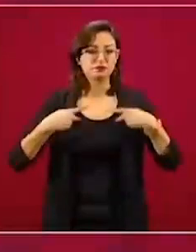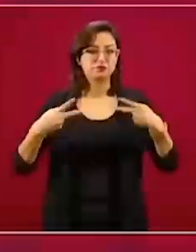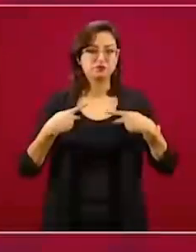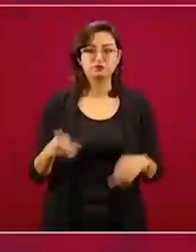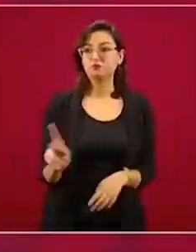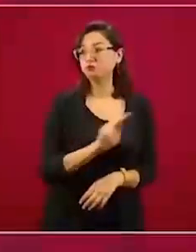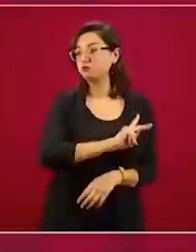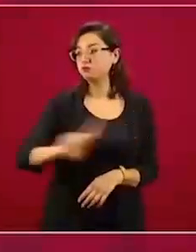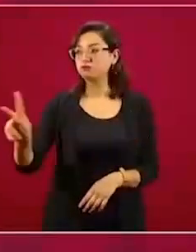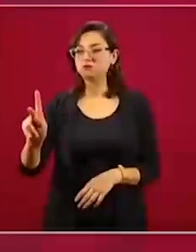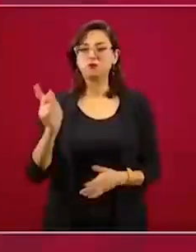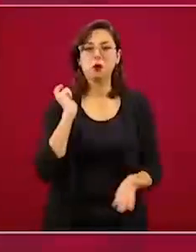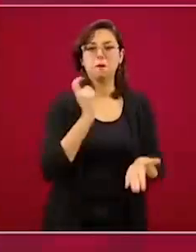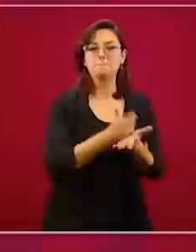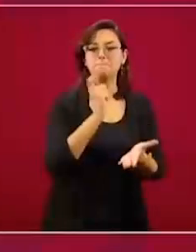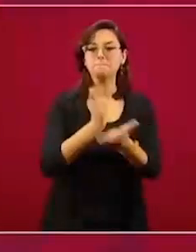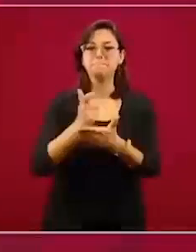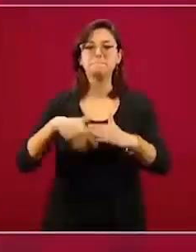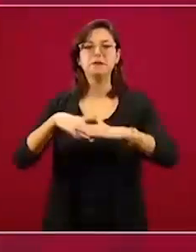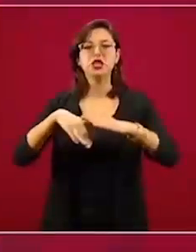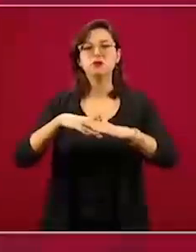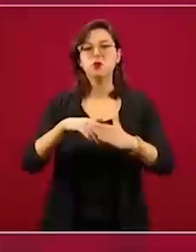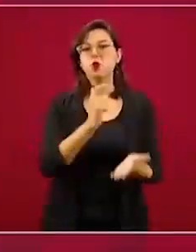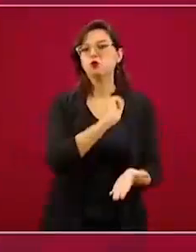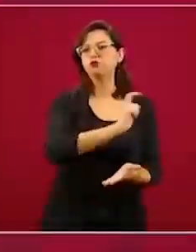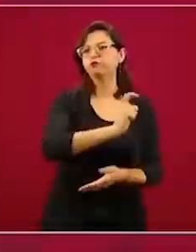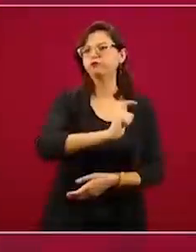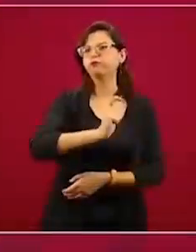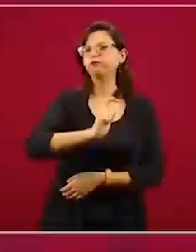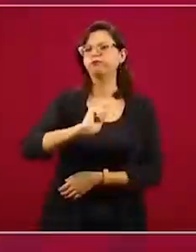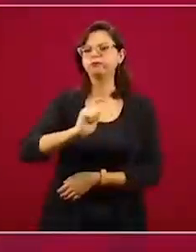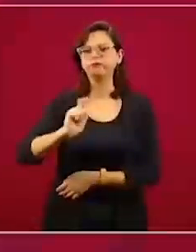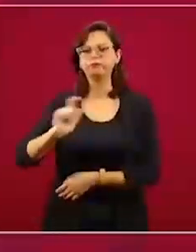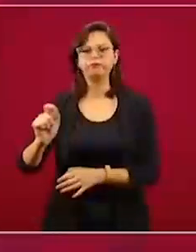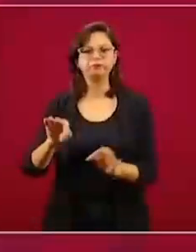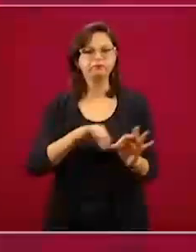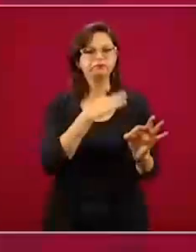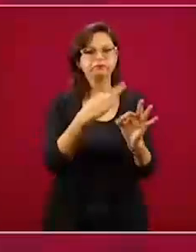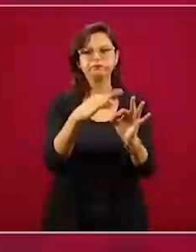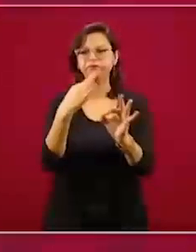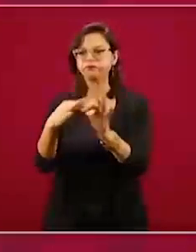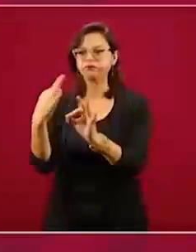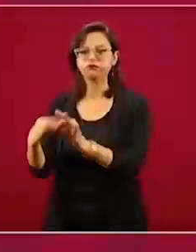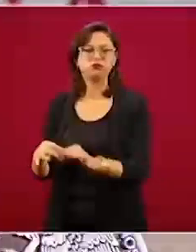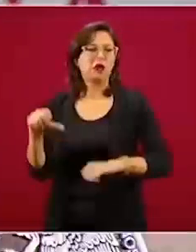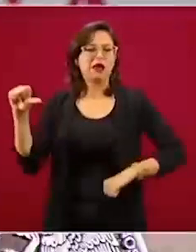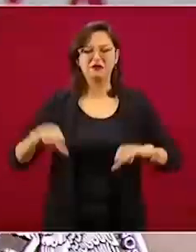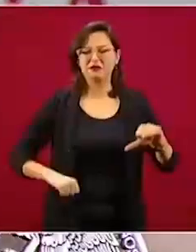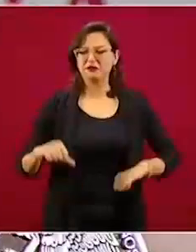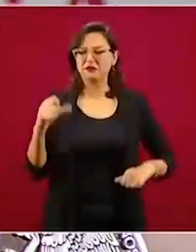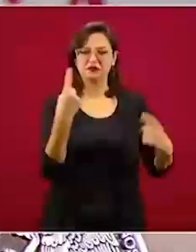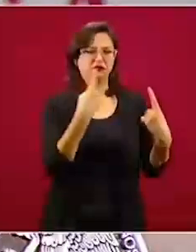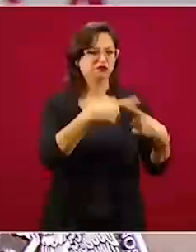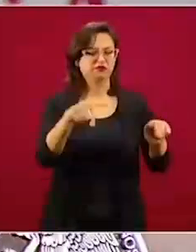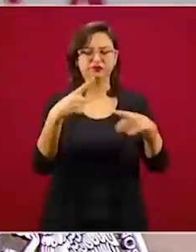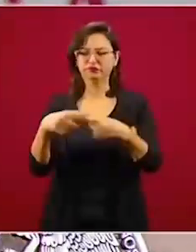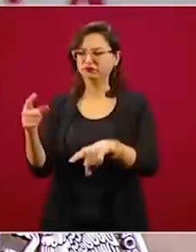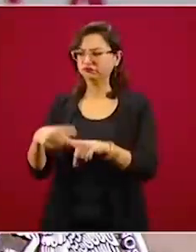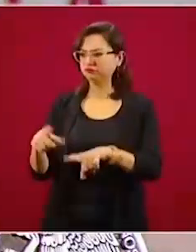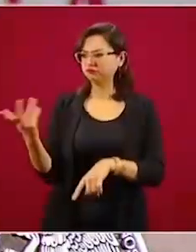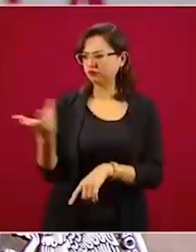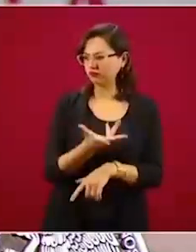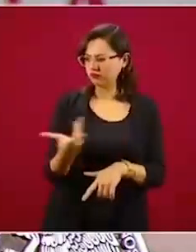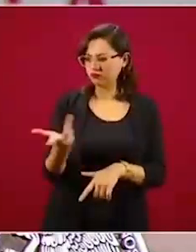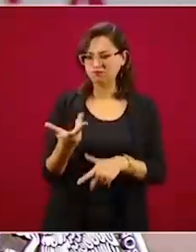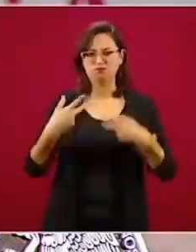para llevar a cabo distintas actividades y